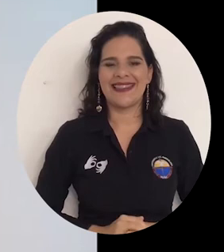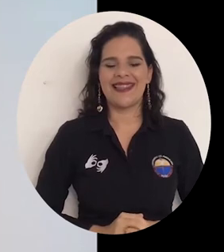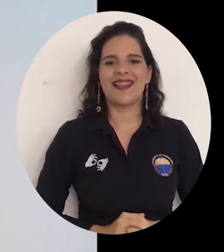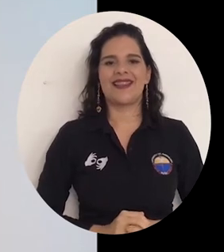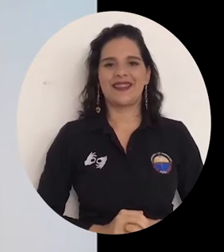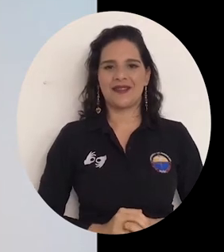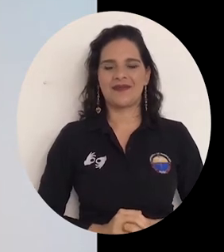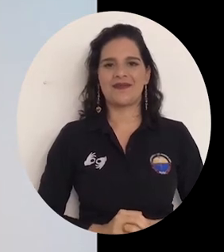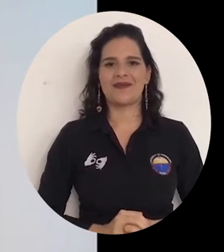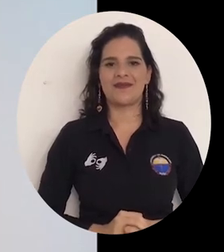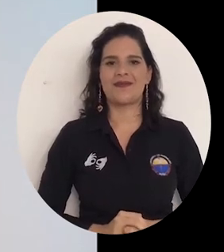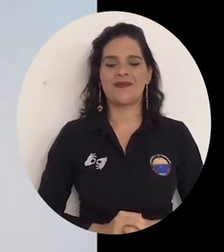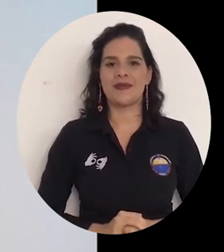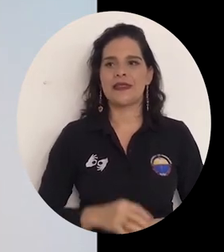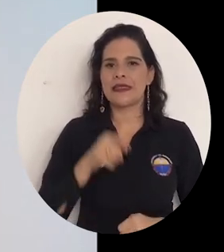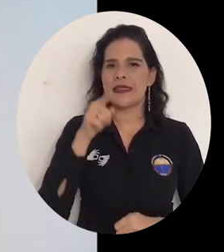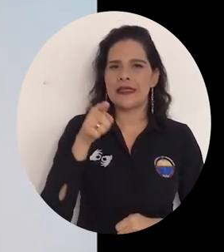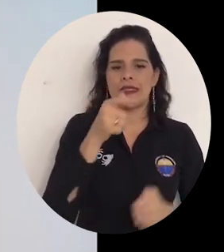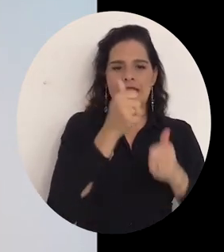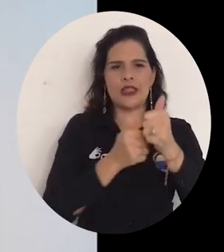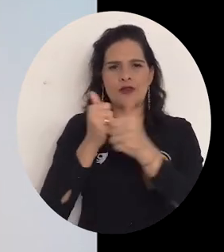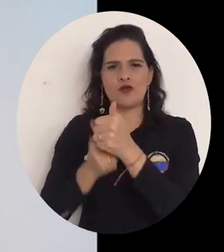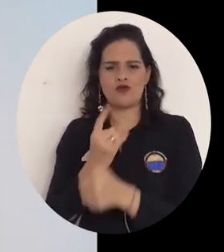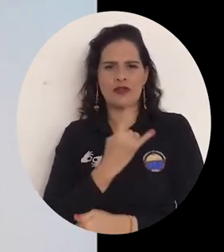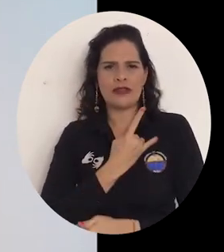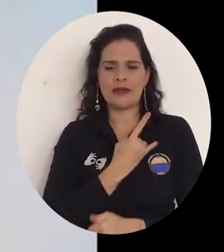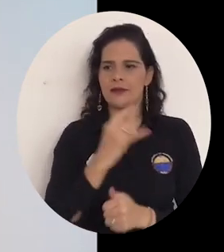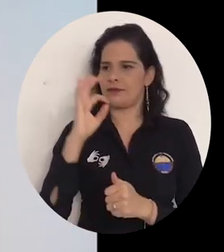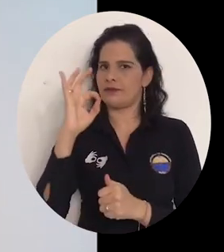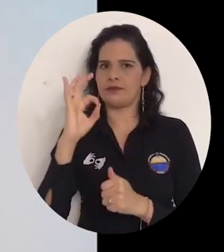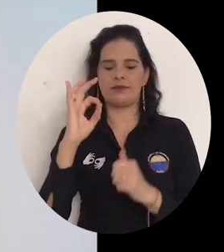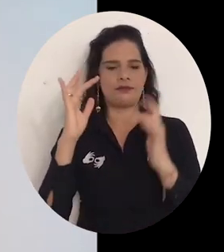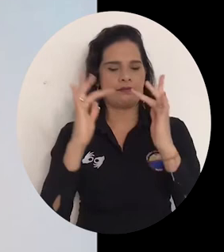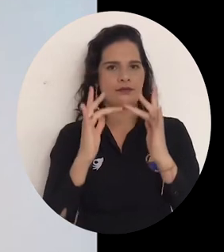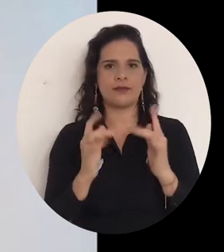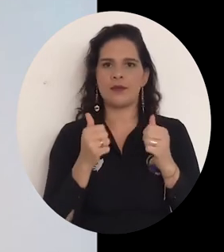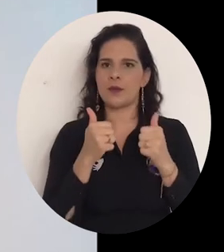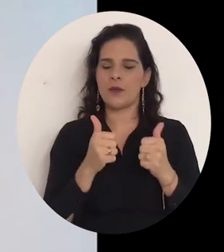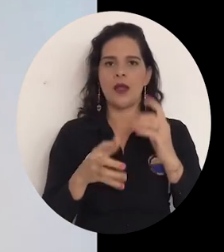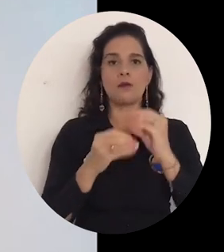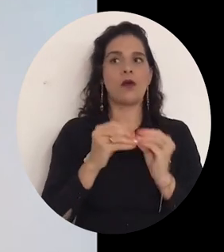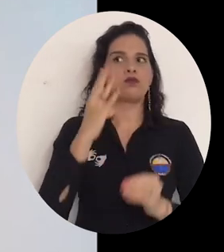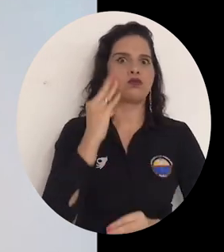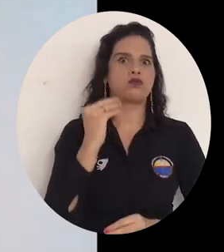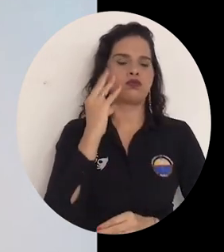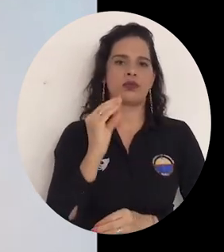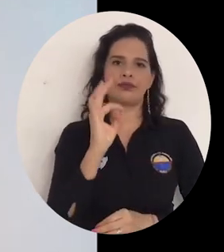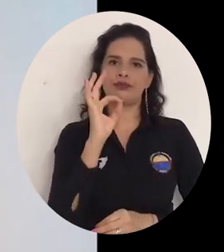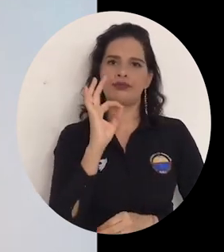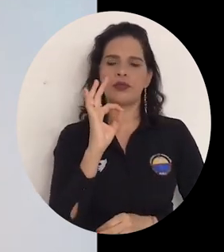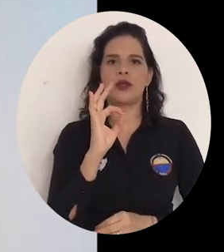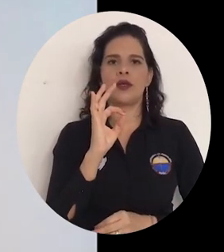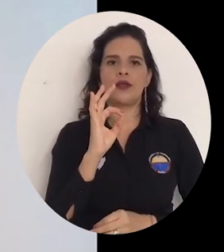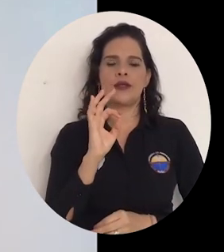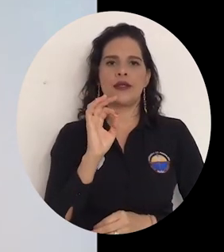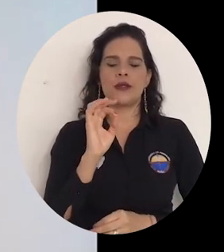particularidades que tiene cada universidad, más pues toda la experiencia que, digamos, para el que viene